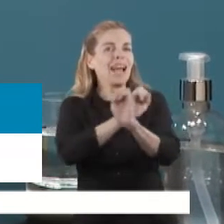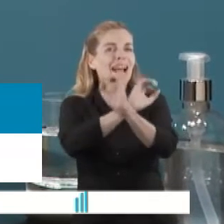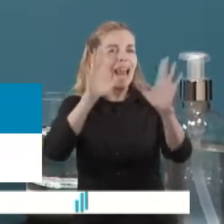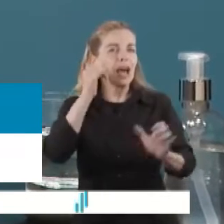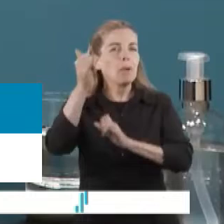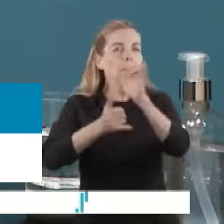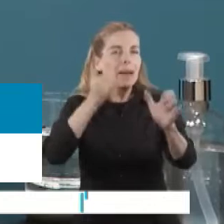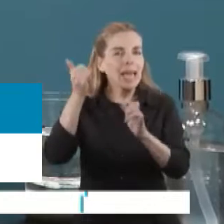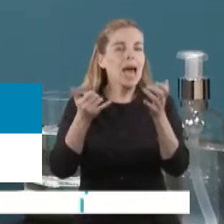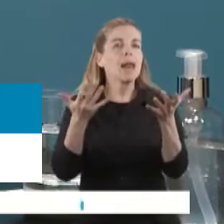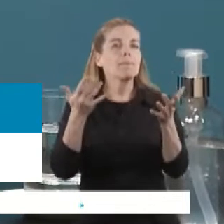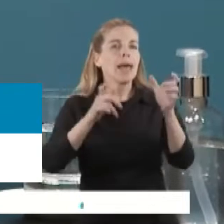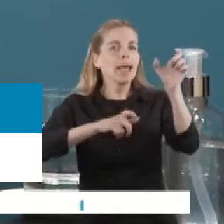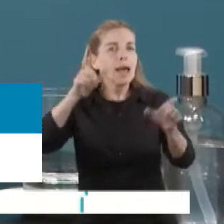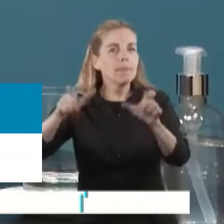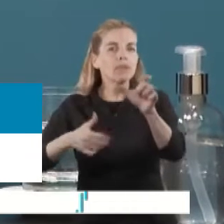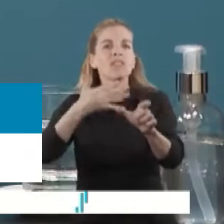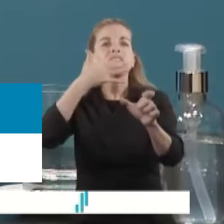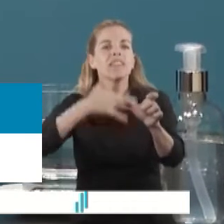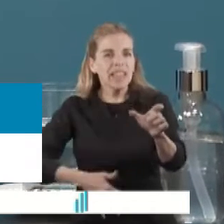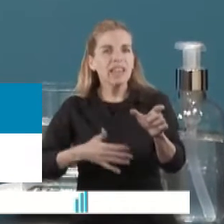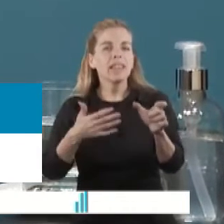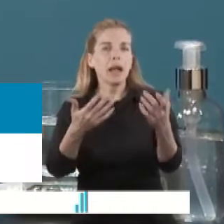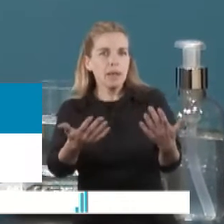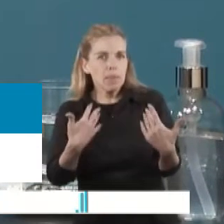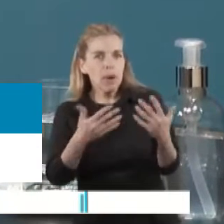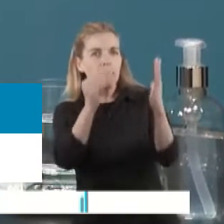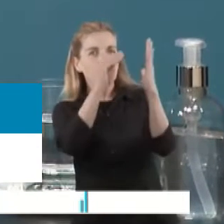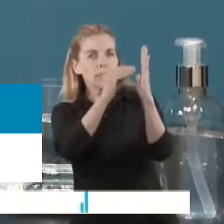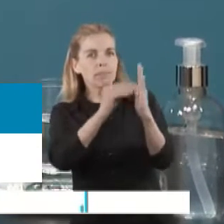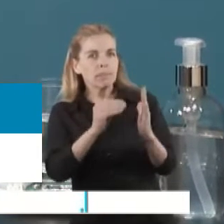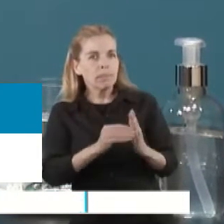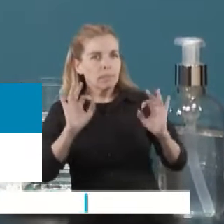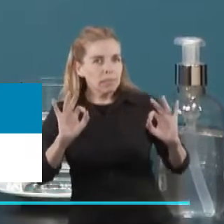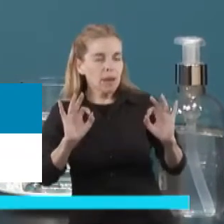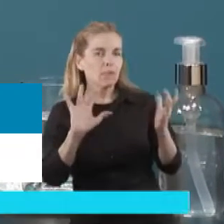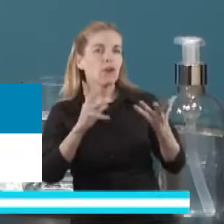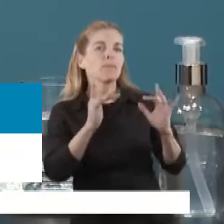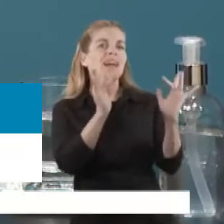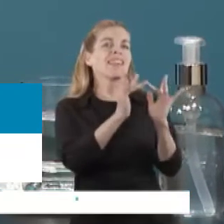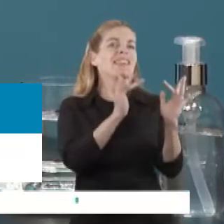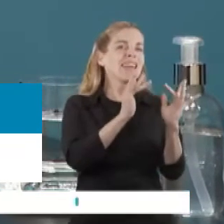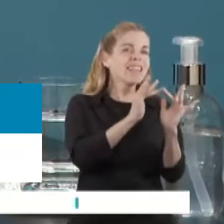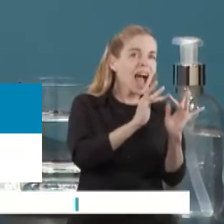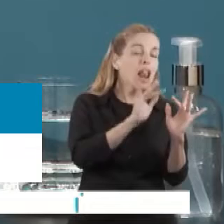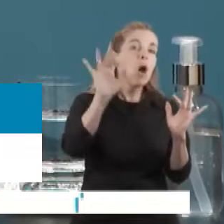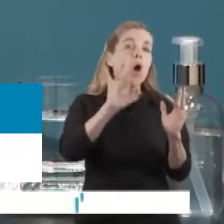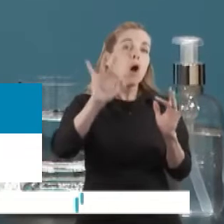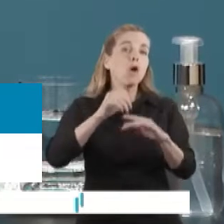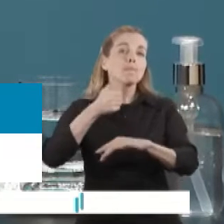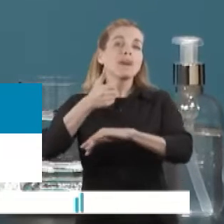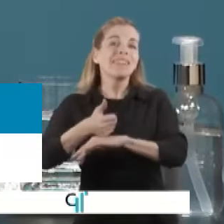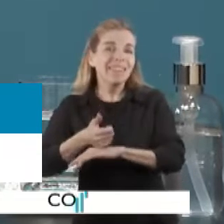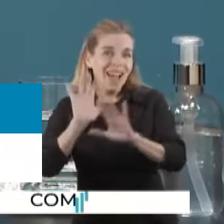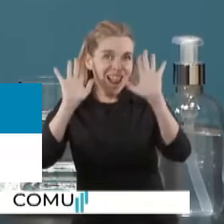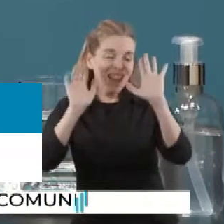que no tenga la oportunidad de cargarse en forma digital y también después en forma presencial a través de turnos